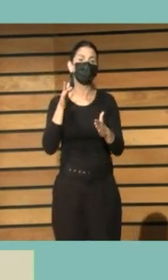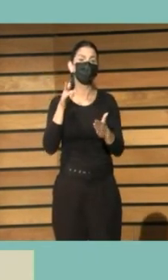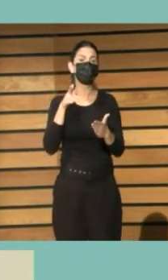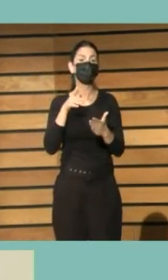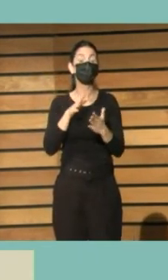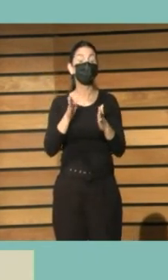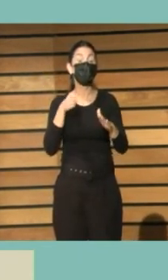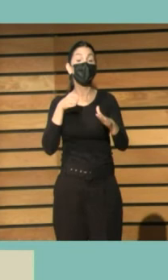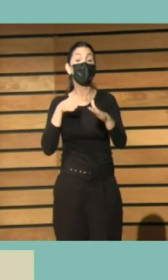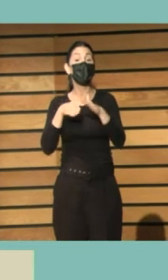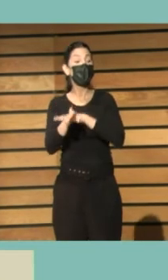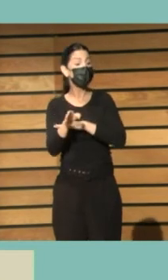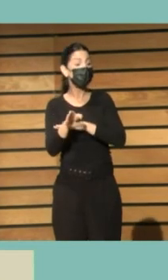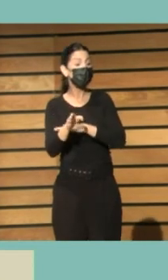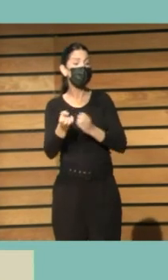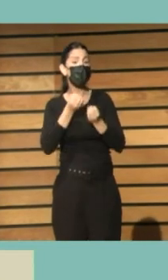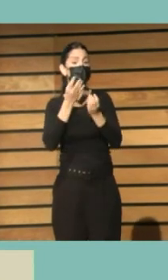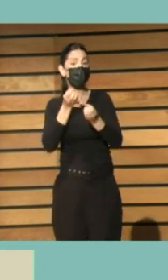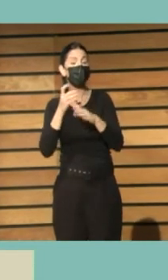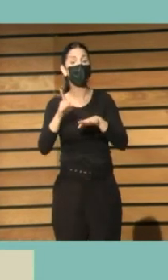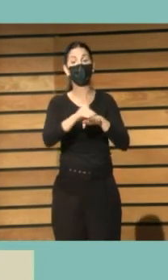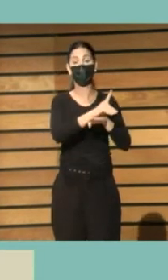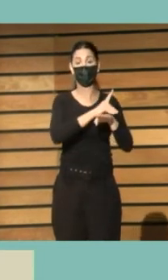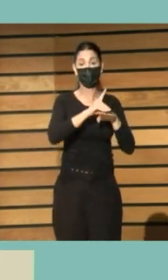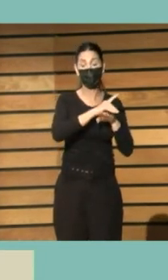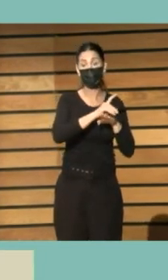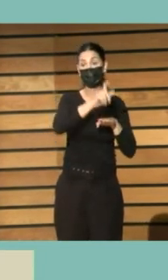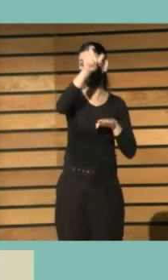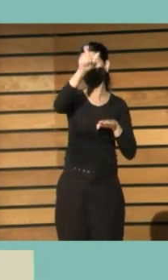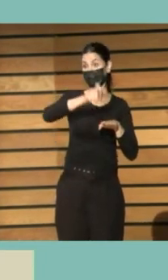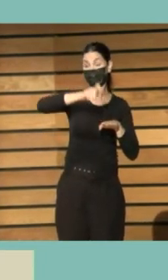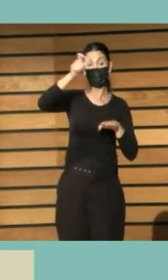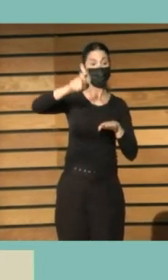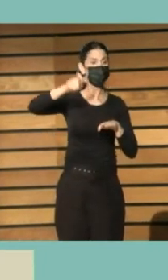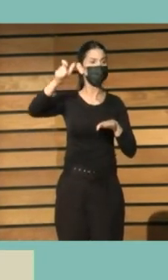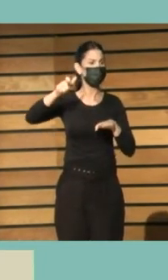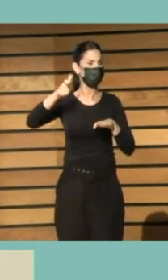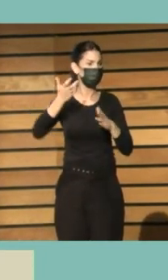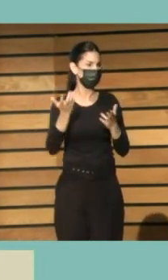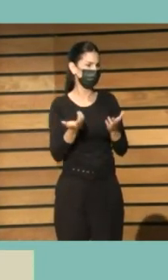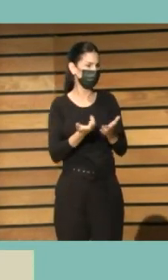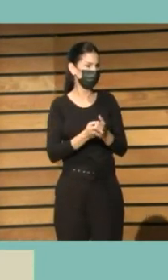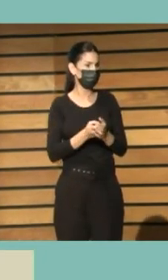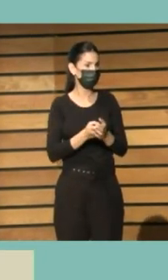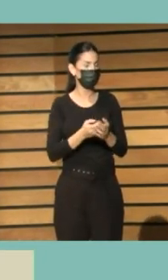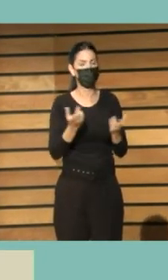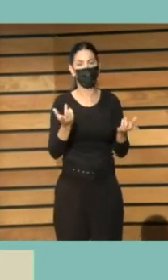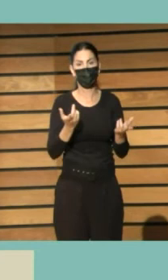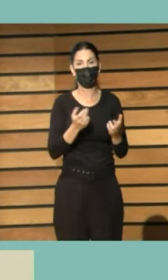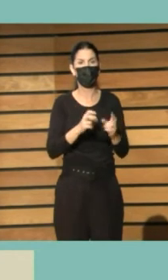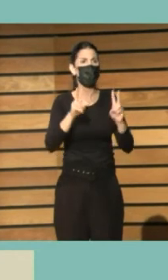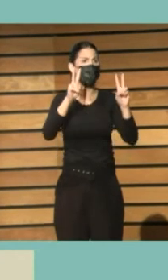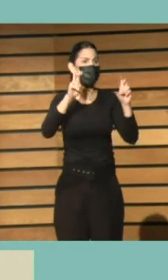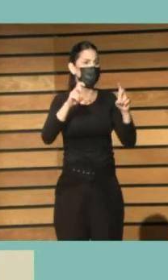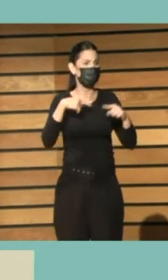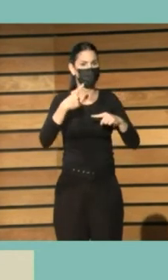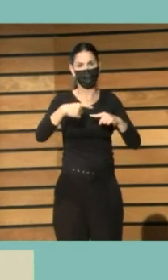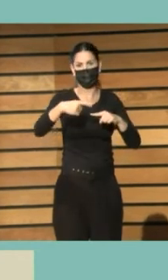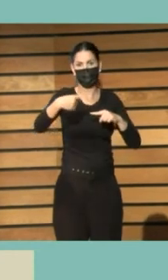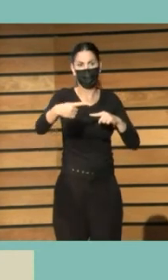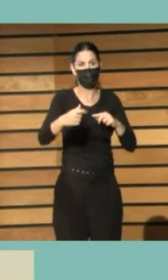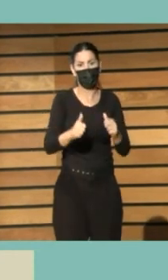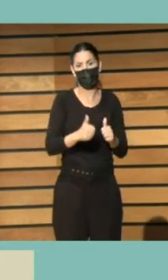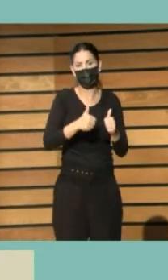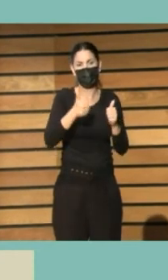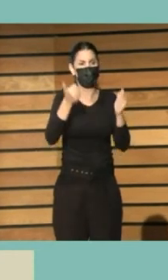digital convertir las bibliotecas en lugar donde esas personas que hoy en día que cada vez la administración es más electrónica cada vez te obligan más